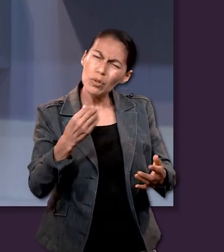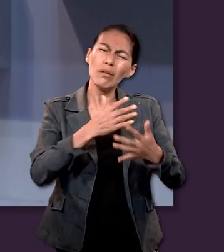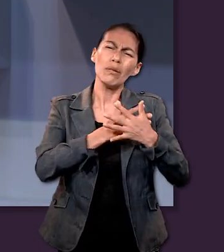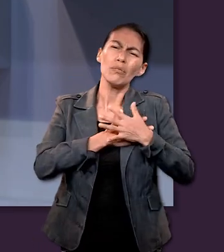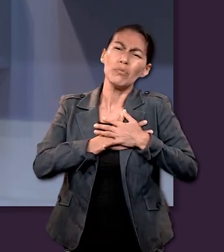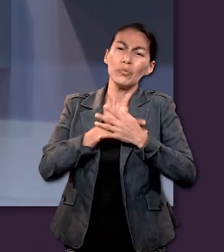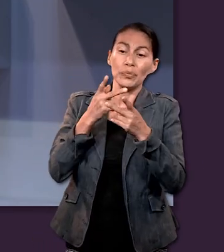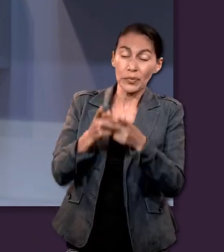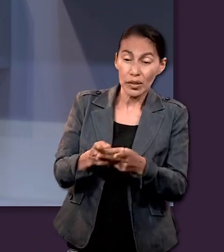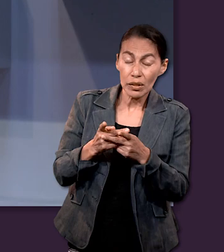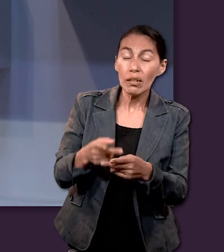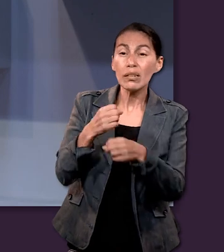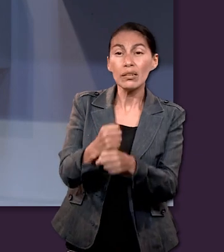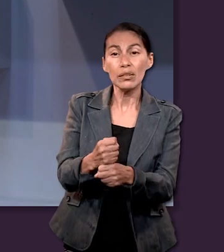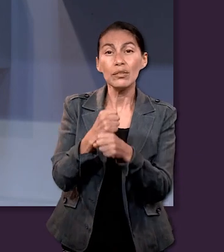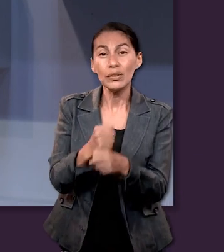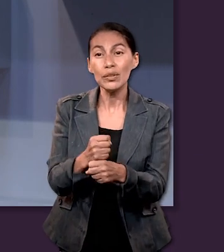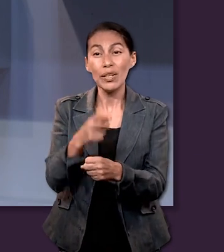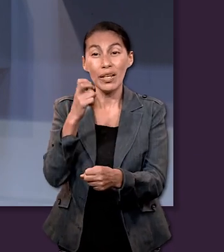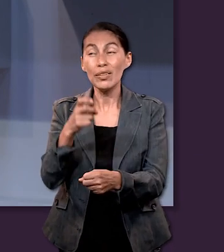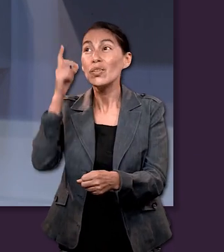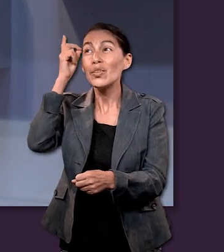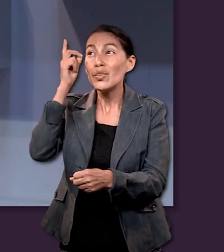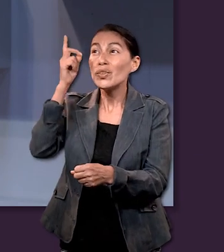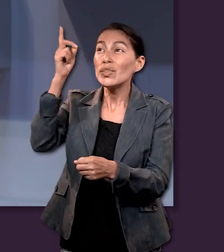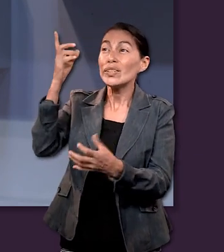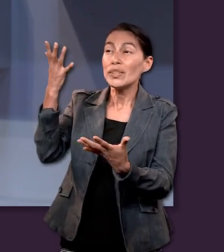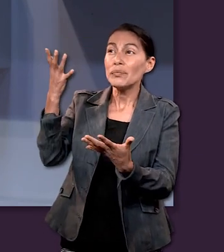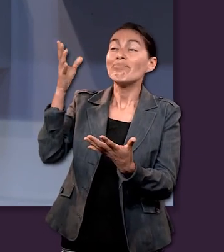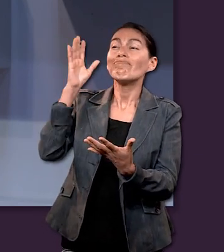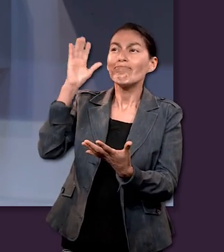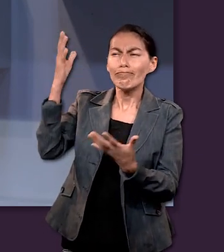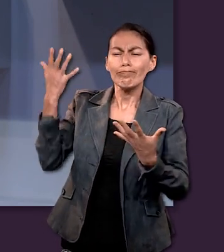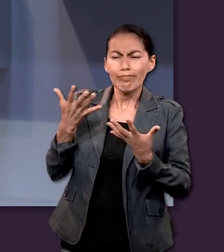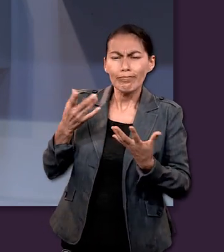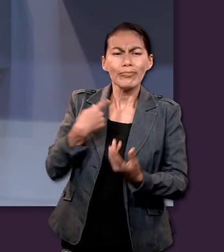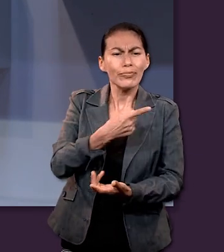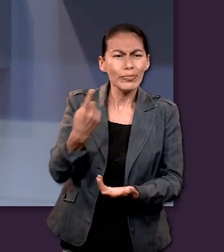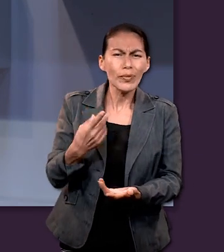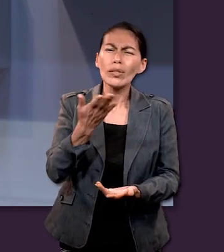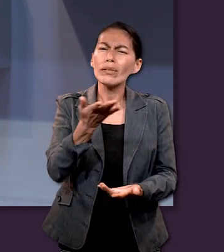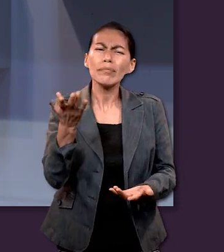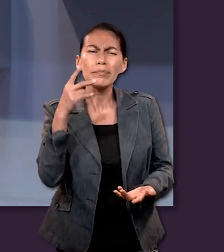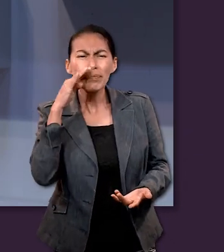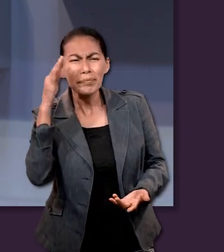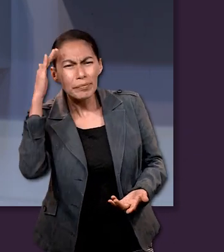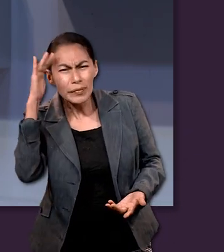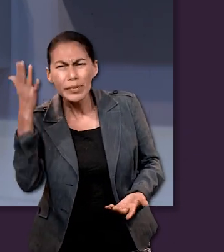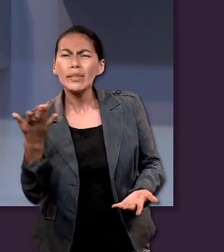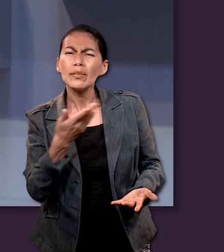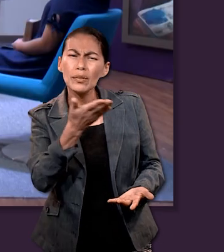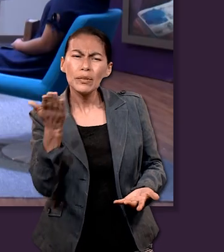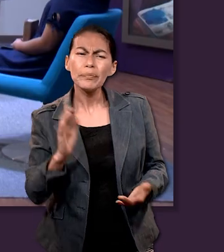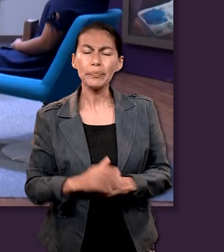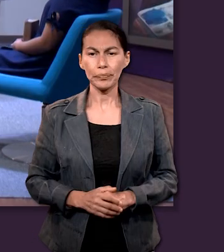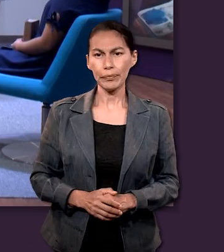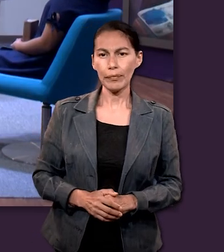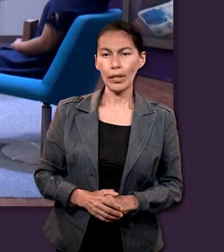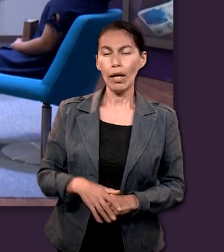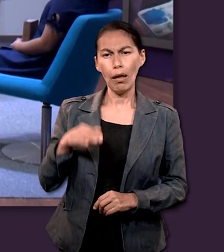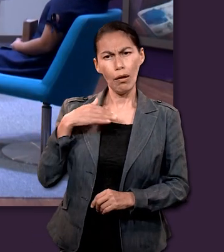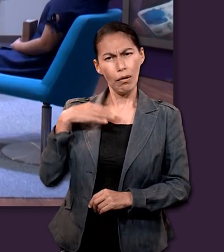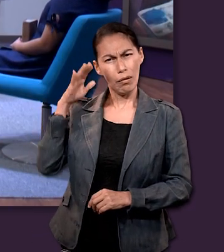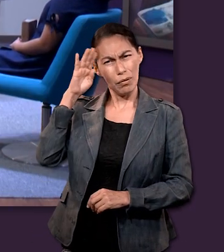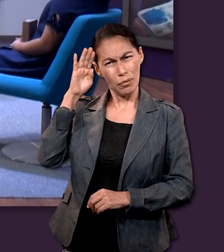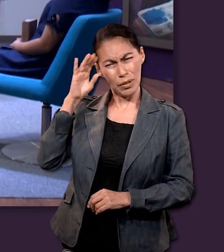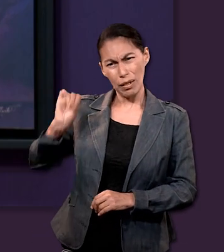que nos recuerdan el amor, la paciencia y el sacrificio que Jesús hizo por nosotros. Me gustaría saber sus puntos de vista. A mí me resulta